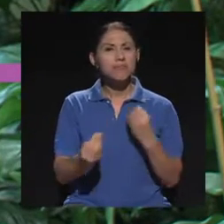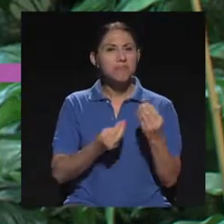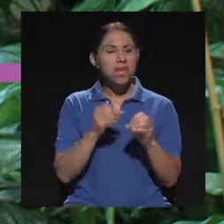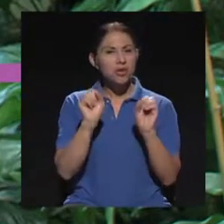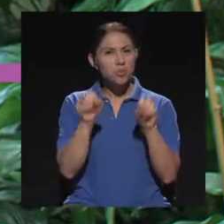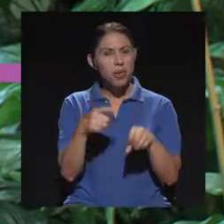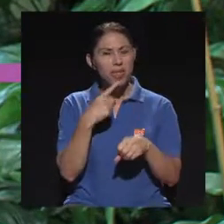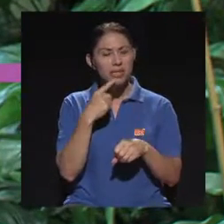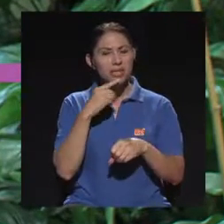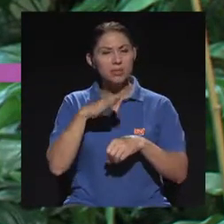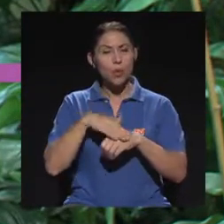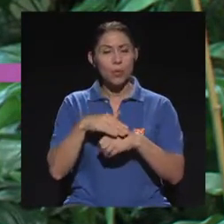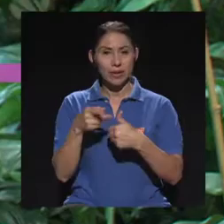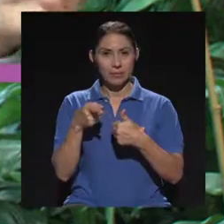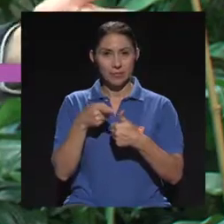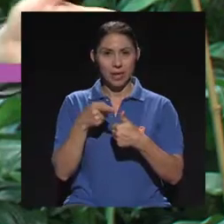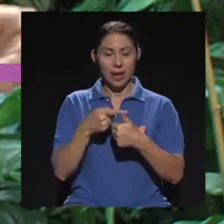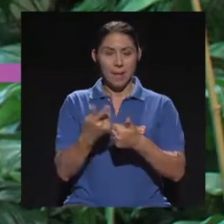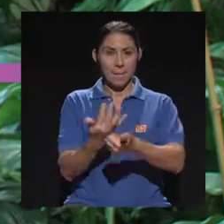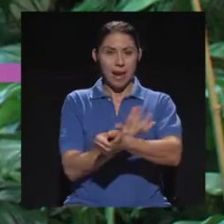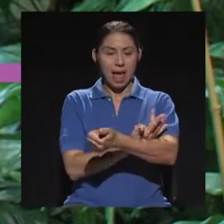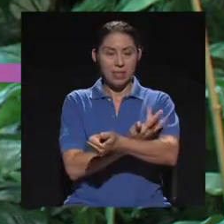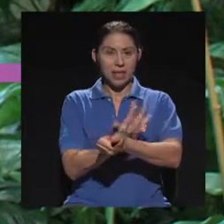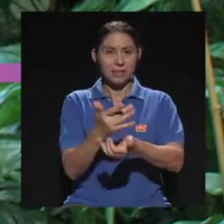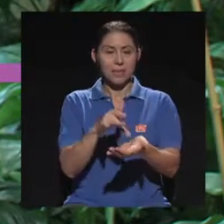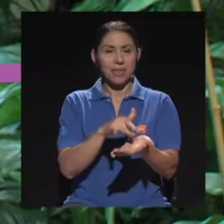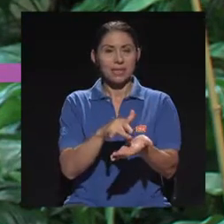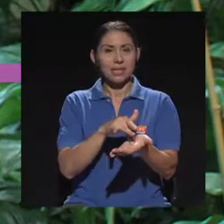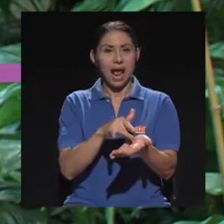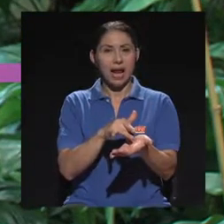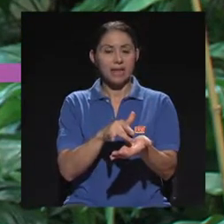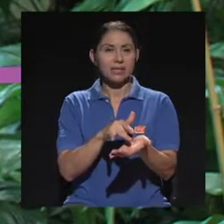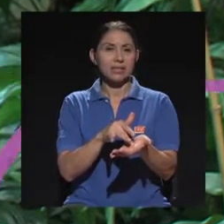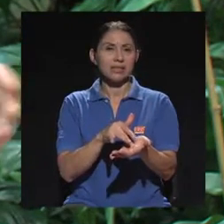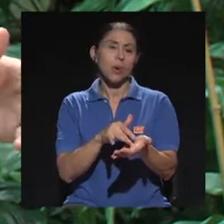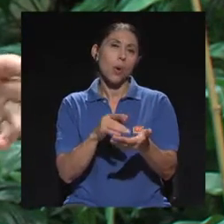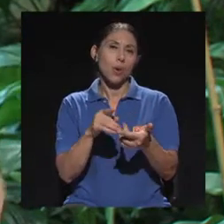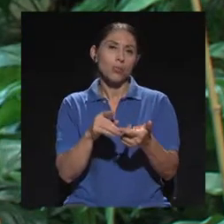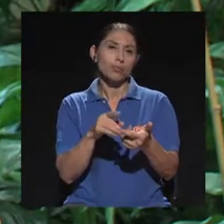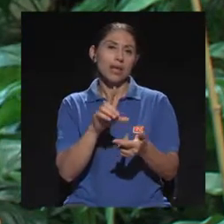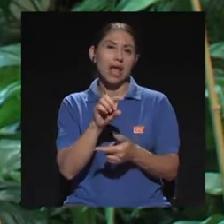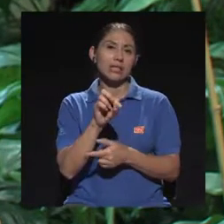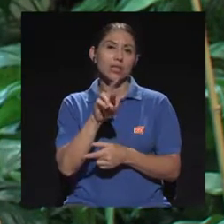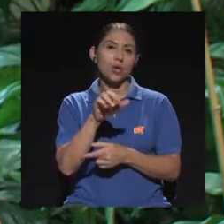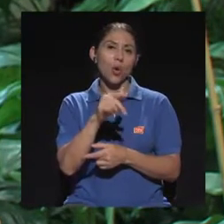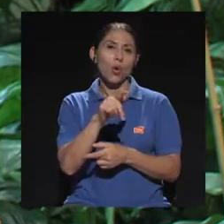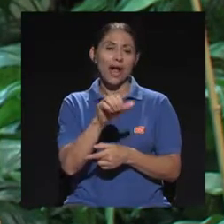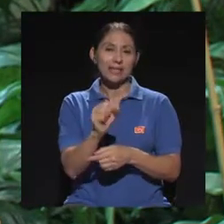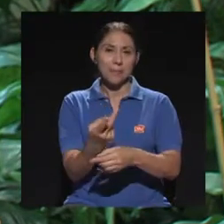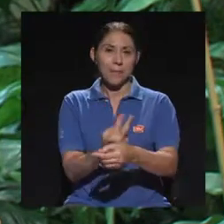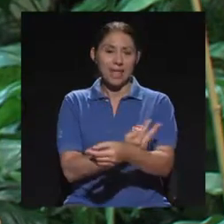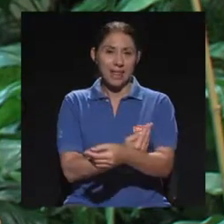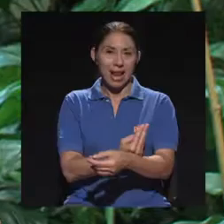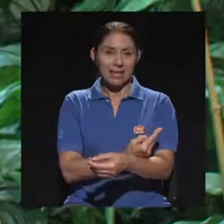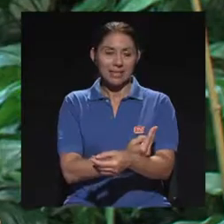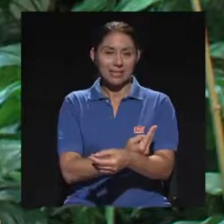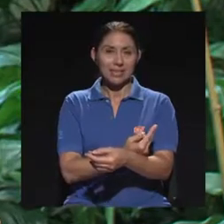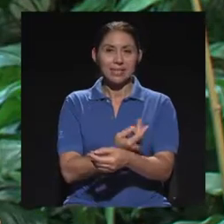acerca de esta relación entre las plantas medicinales o las drogas vegetales